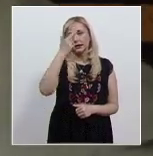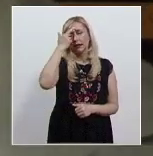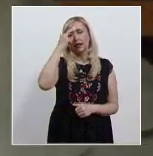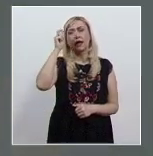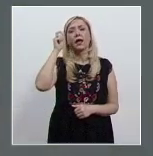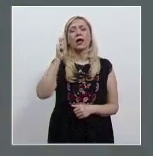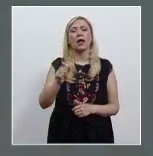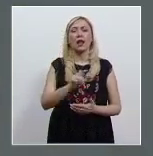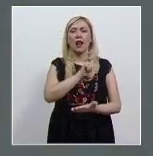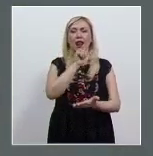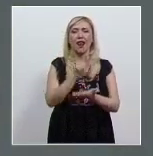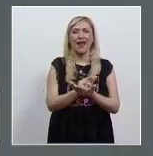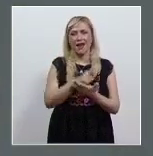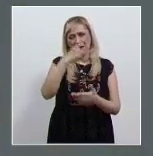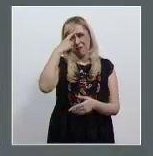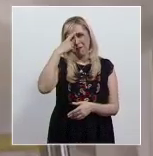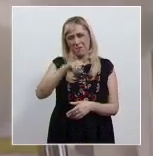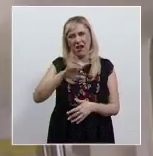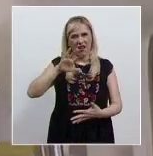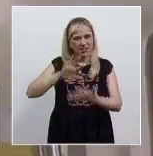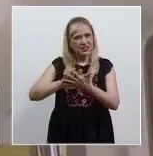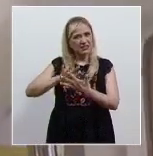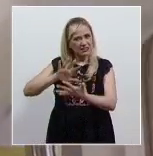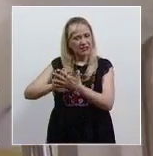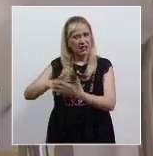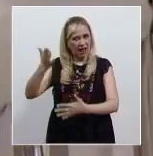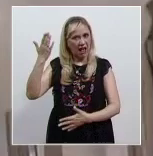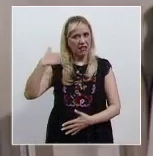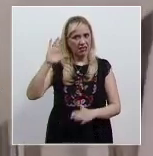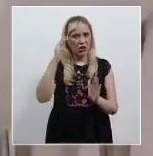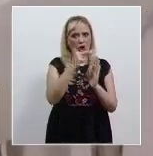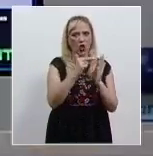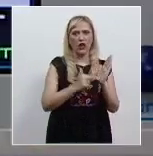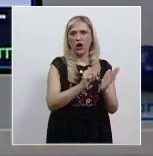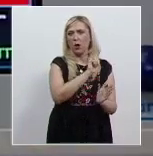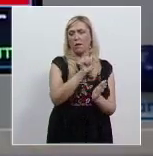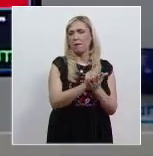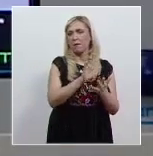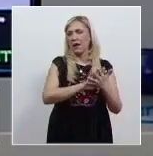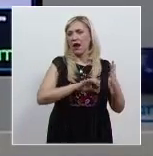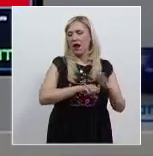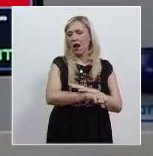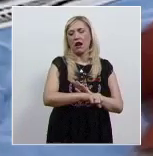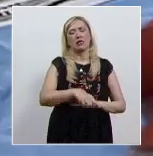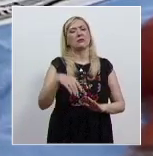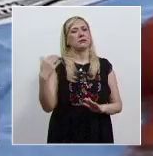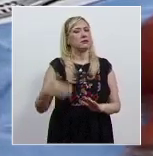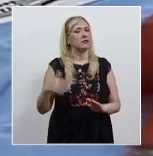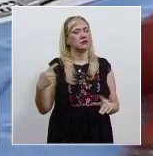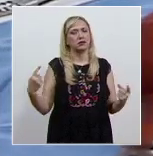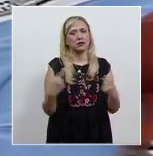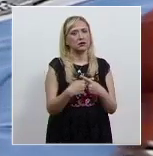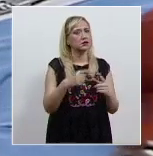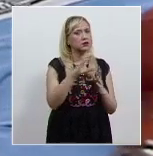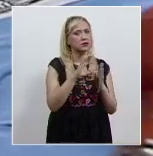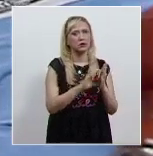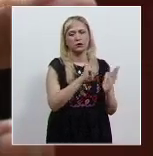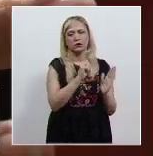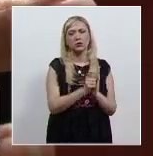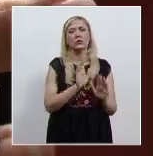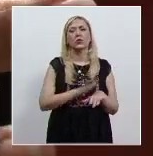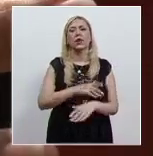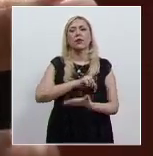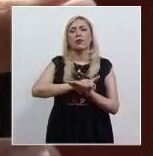el sistema jurídico que regula el delito de aborto en el Código Penal Federal es inconstitucional por ser contrario al derecho a